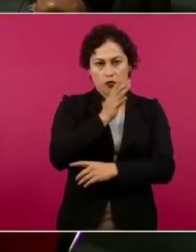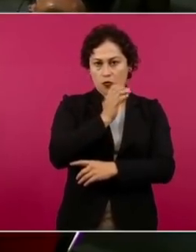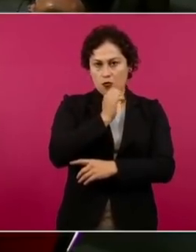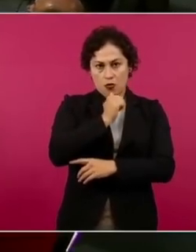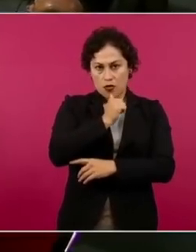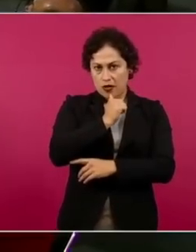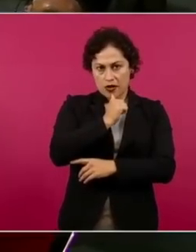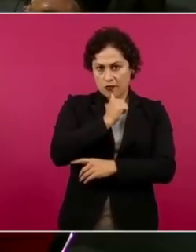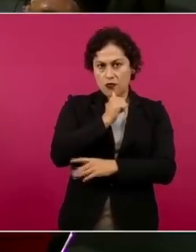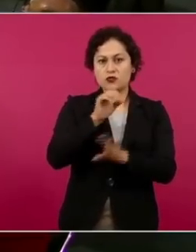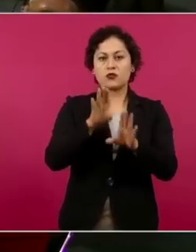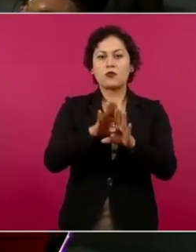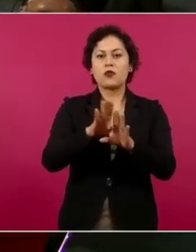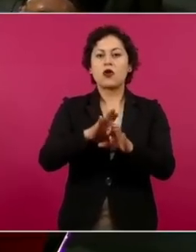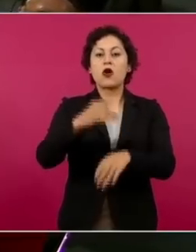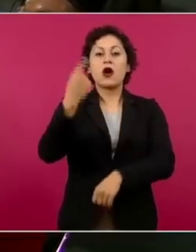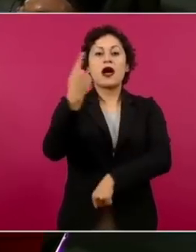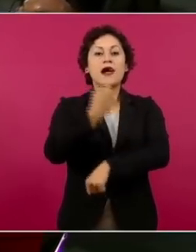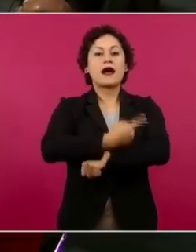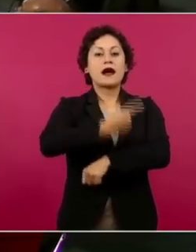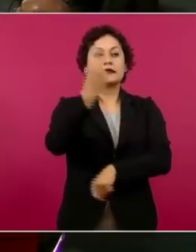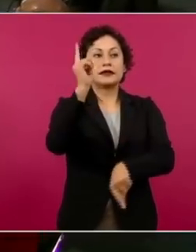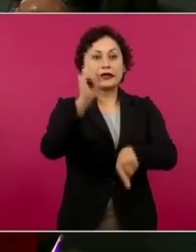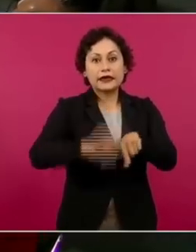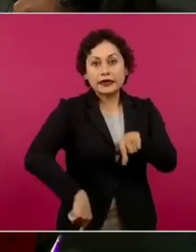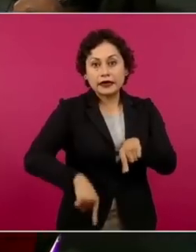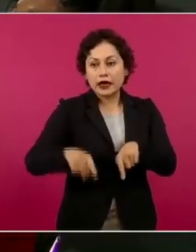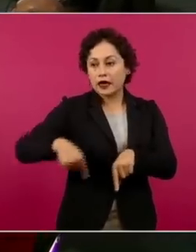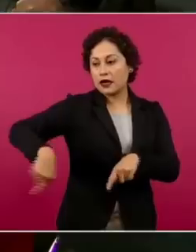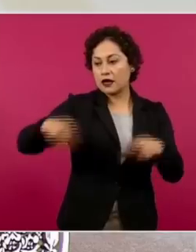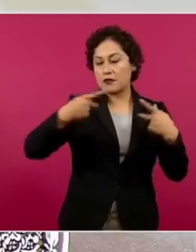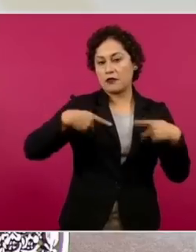se pudiera, porque ya era